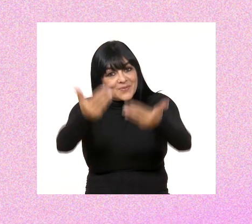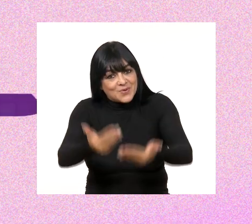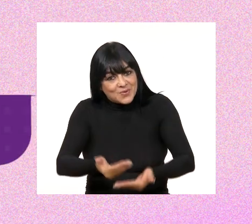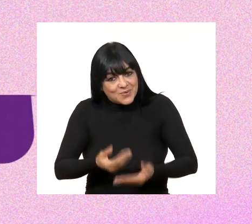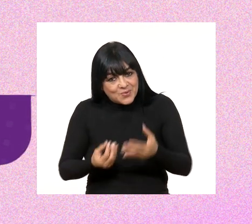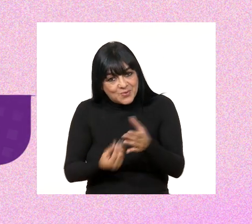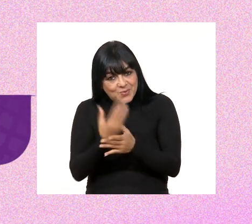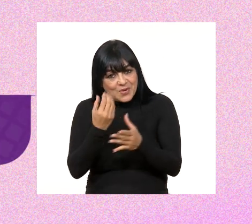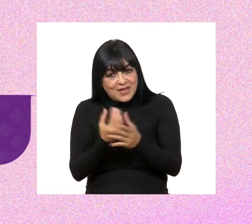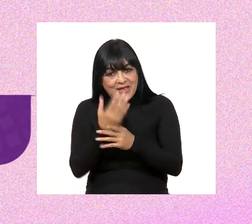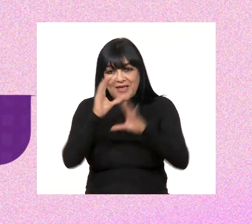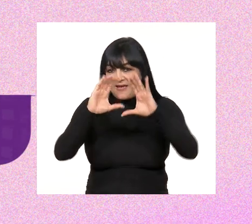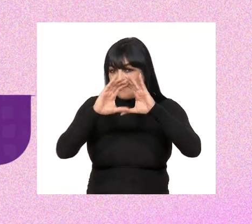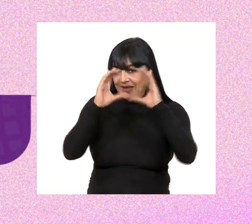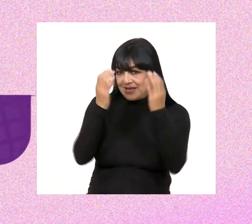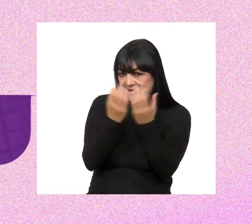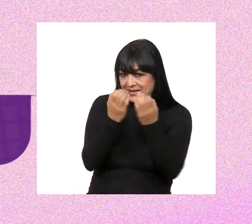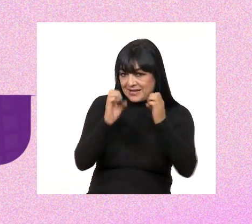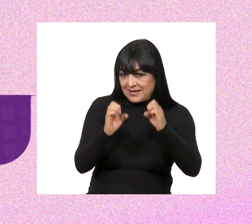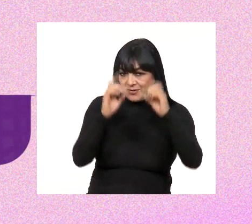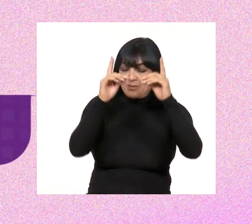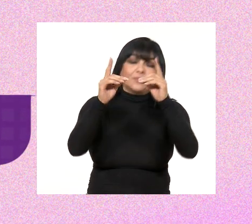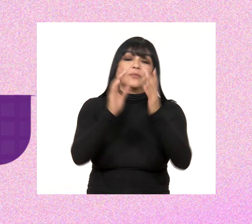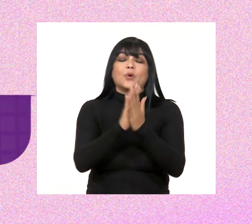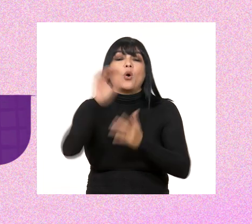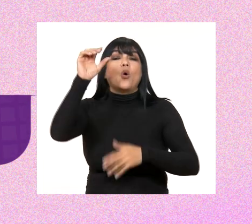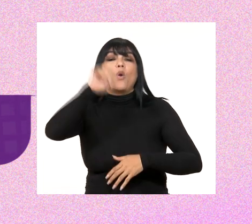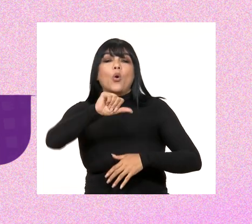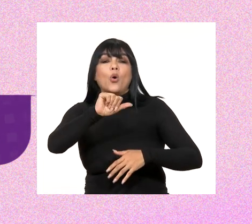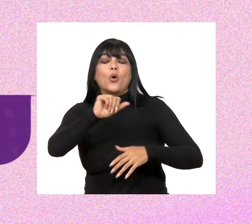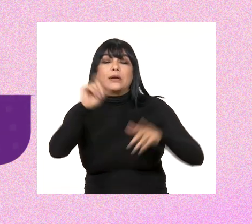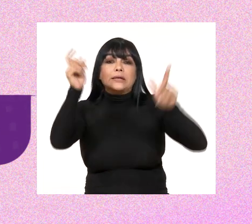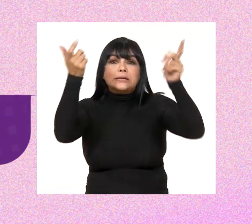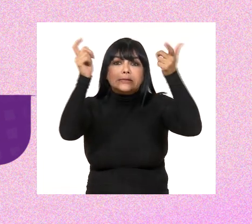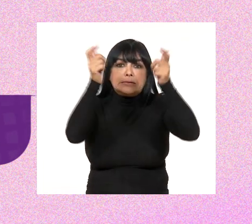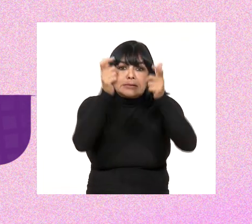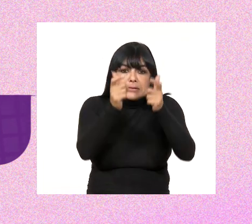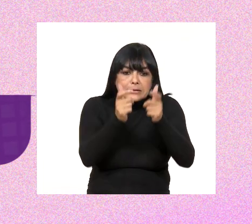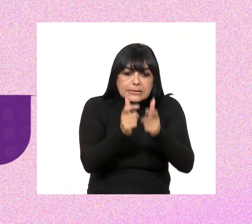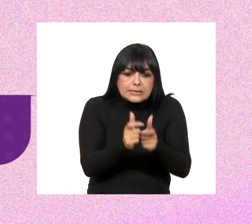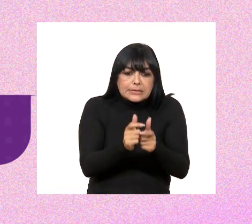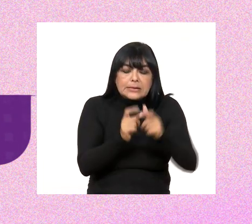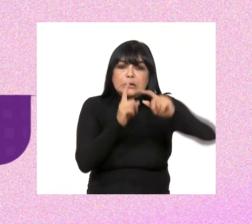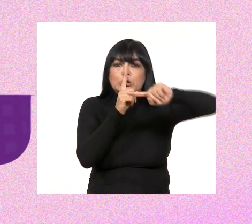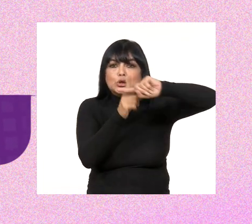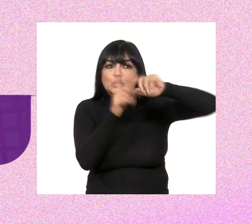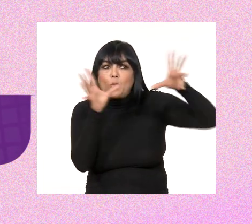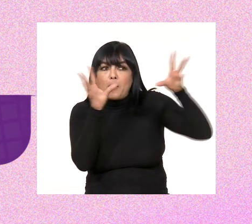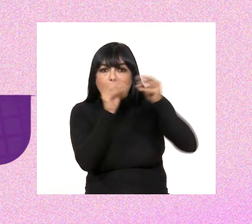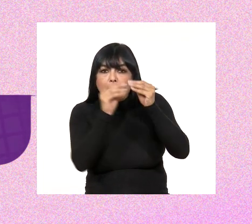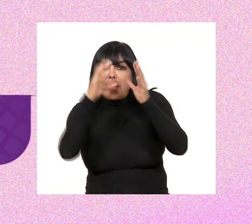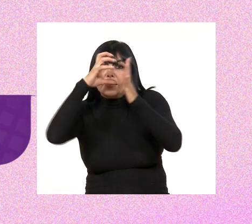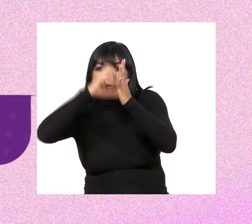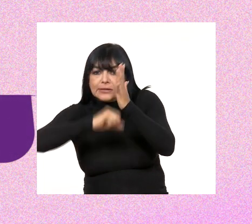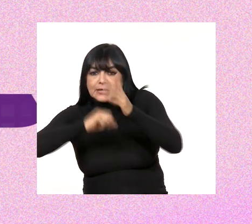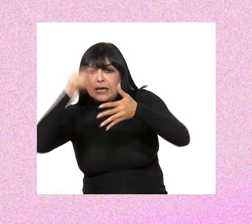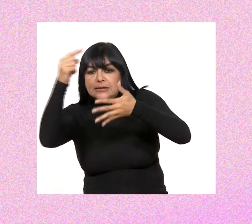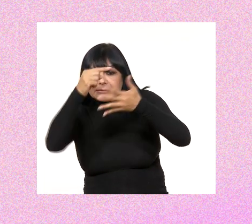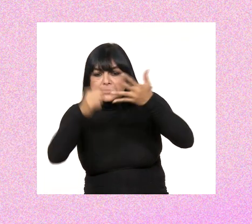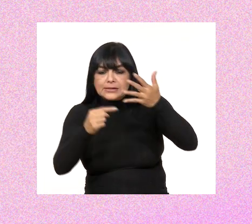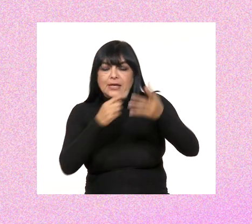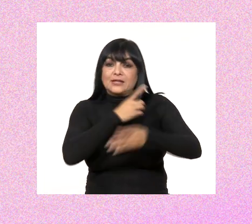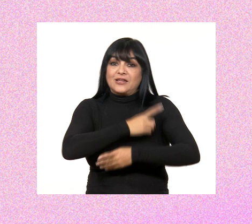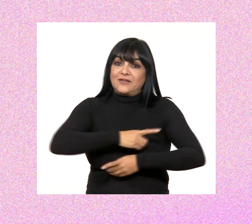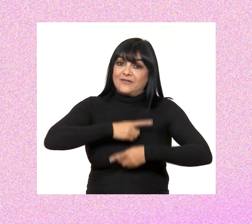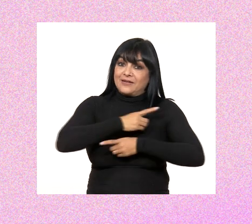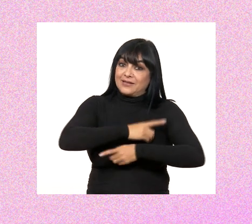Bienvenidos a una nueva lección educativa. Hoy aprenderemos a simplificar, racionalizar, sumar y restar raíces. Vamos